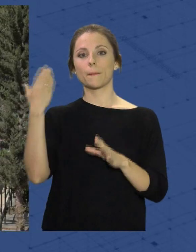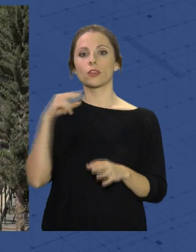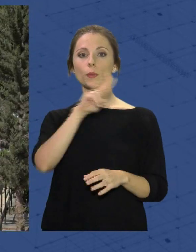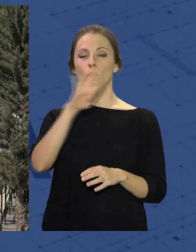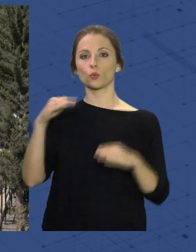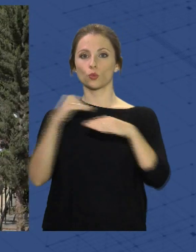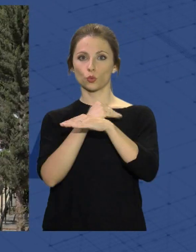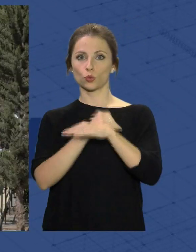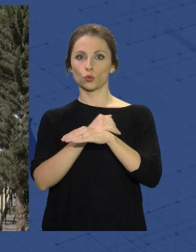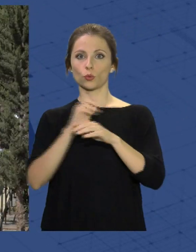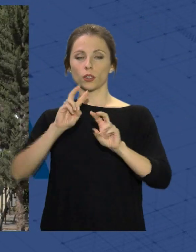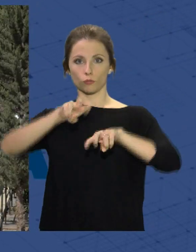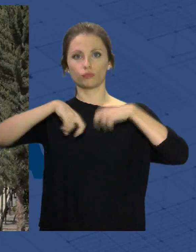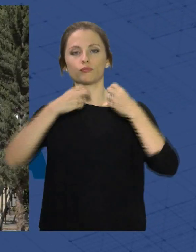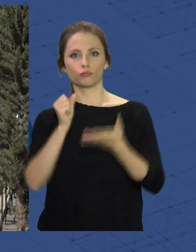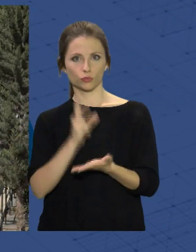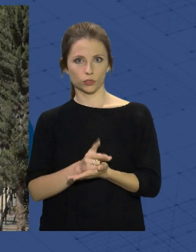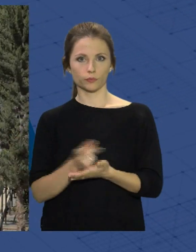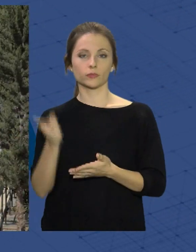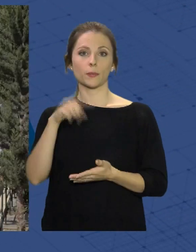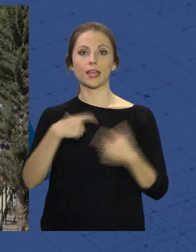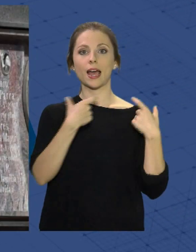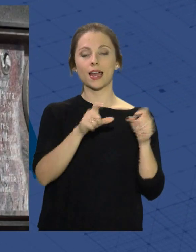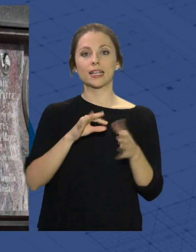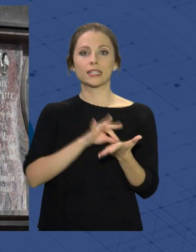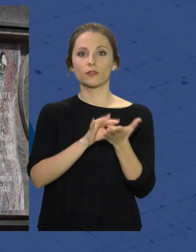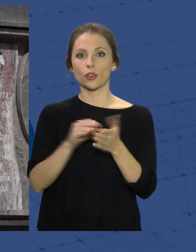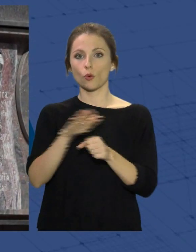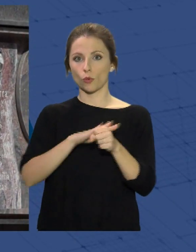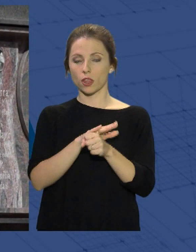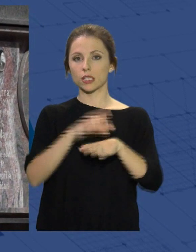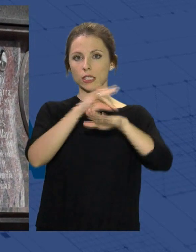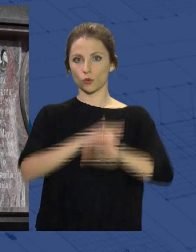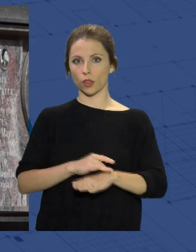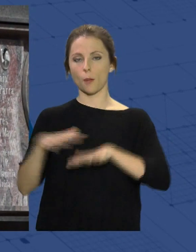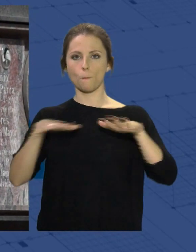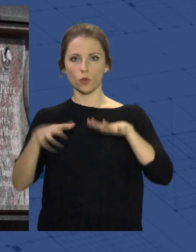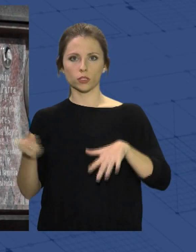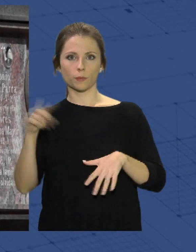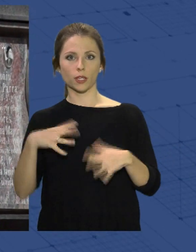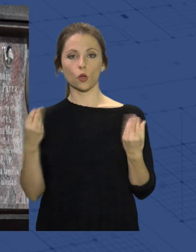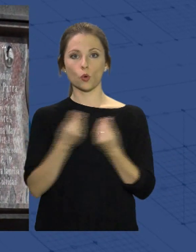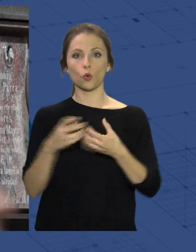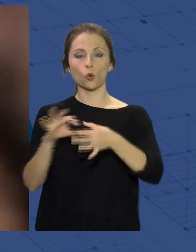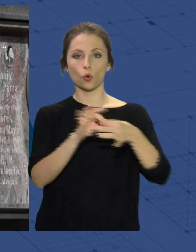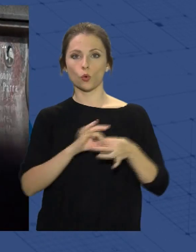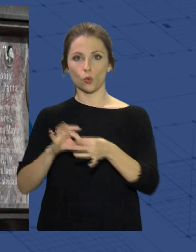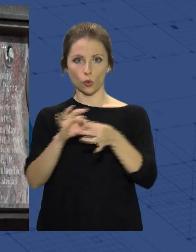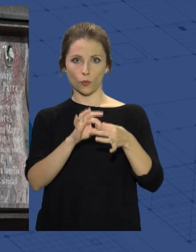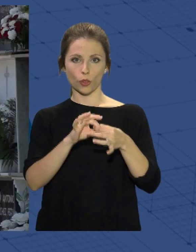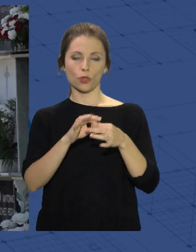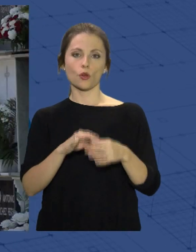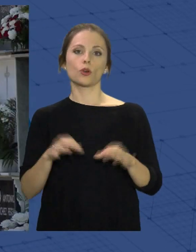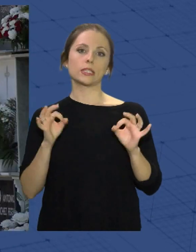por el Ayuntamiento de Almería, a través de las áreas de servicios municipales y seguridad de movilidad, en colaboración con el grupo ASV Servicios Funerarios,